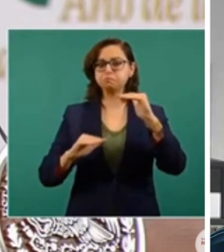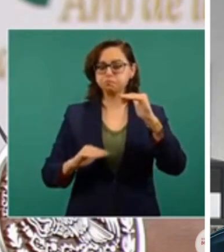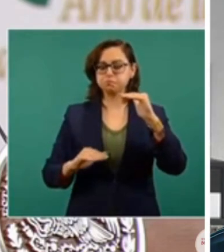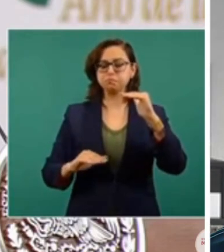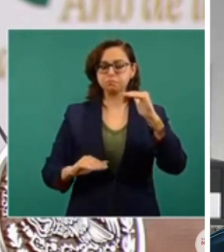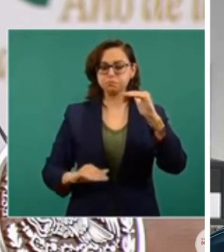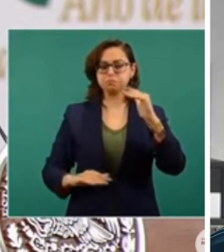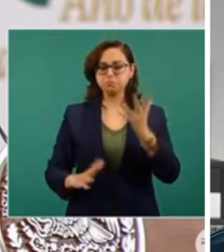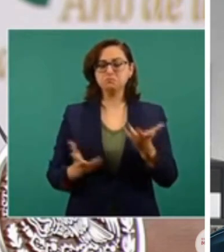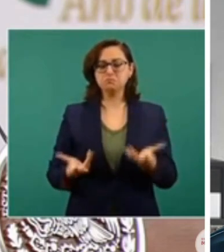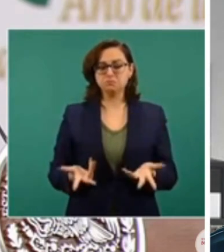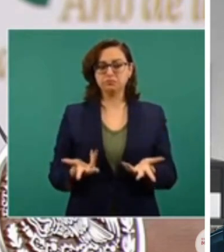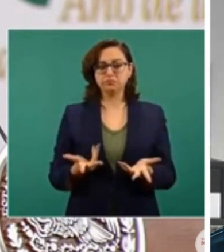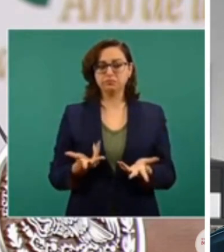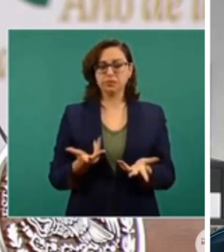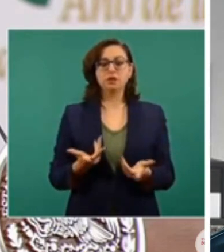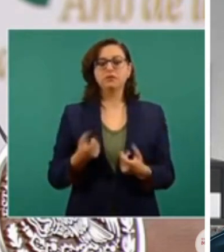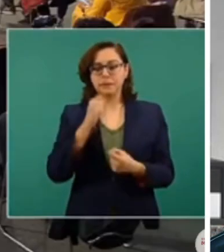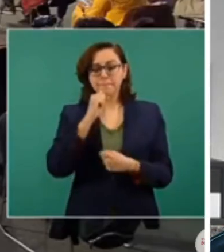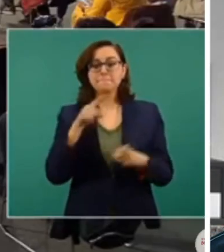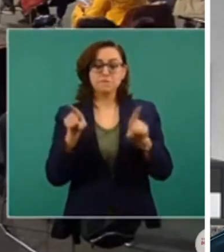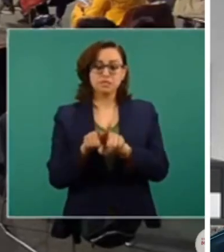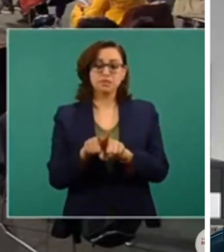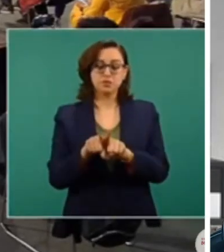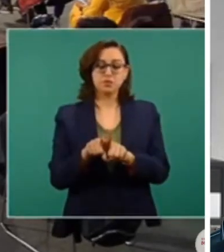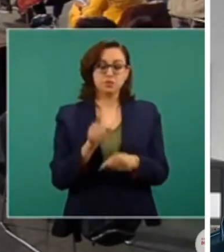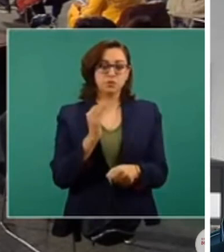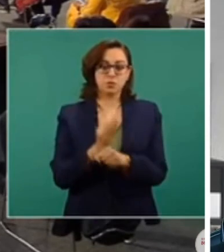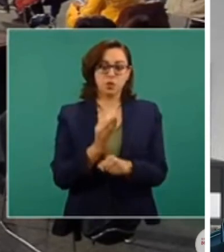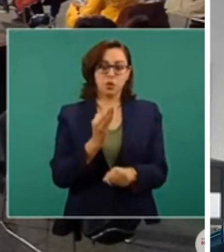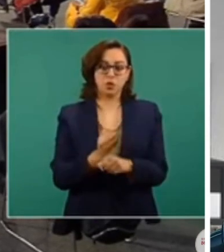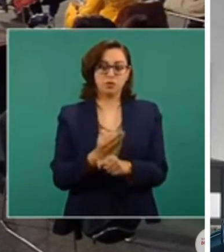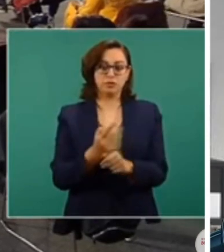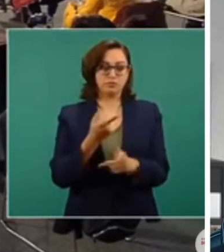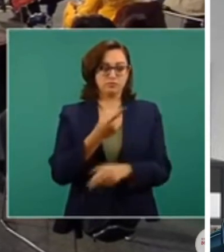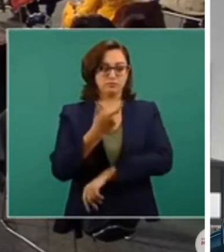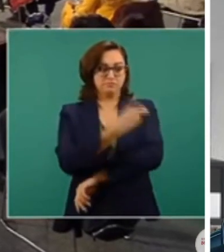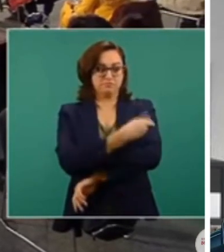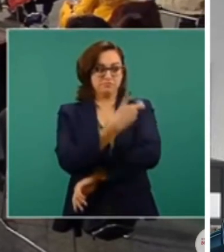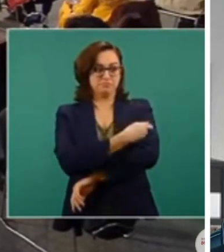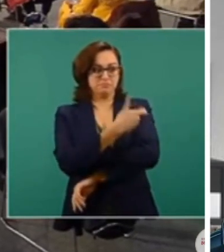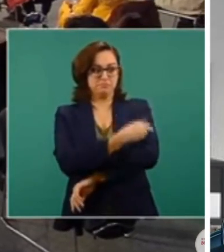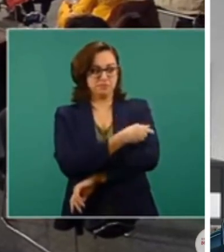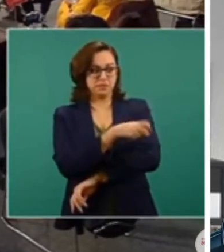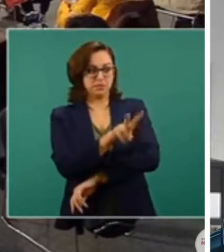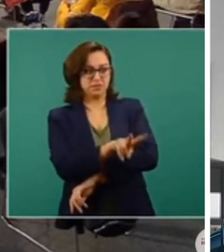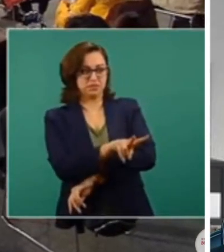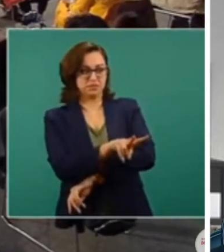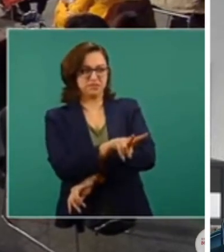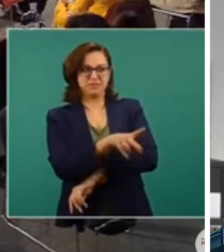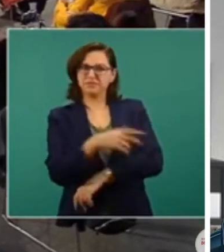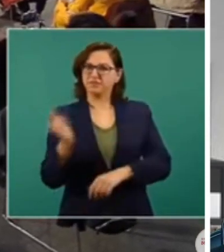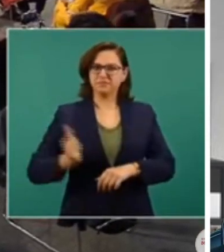que por eso es también esto de la vacuna, porque pues quisieran nuestros